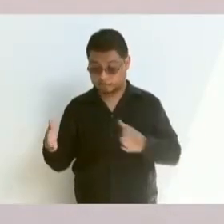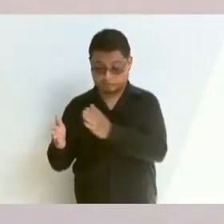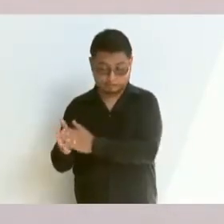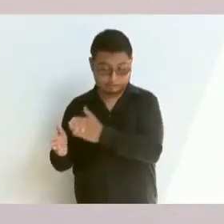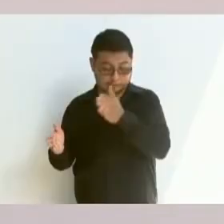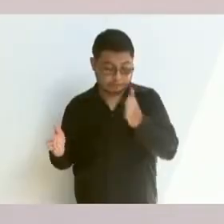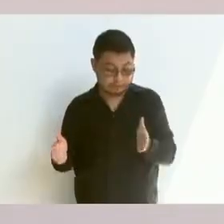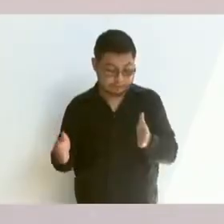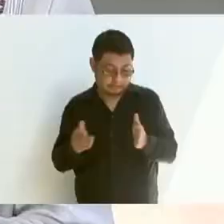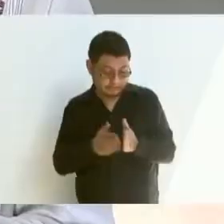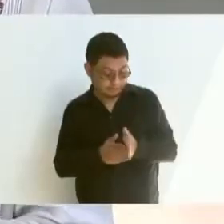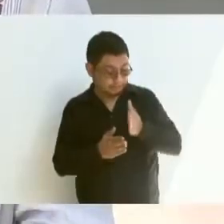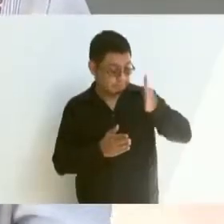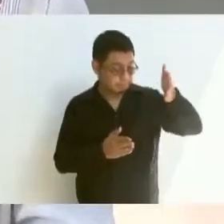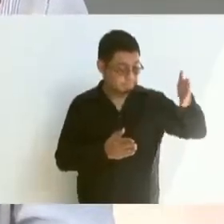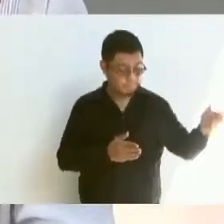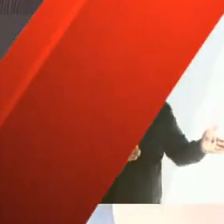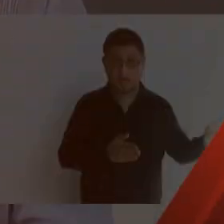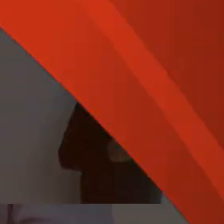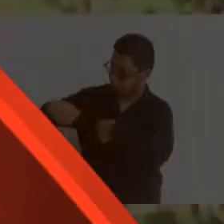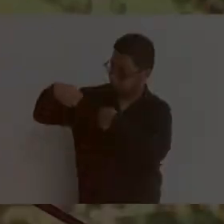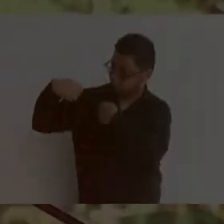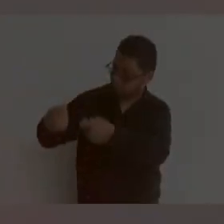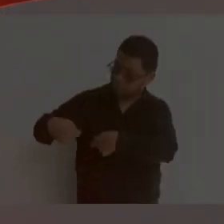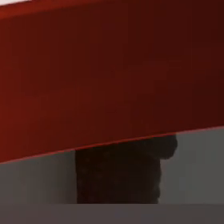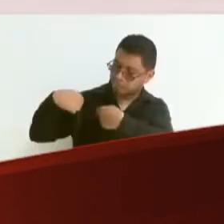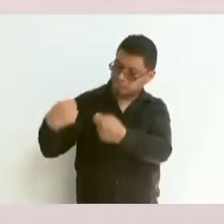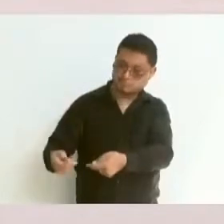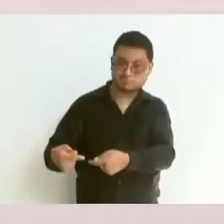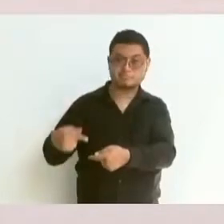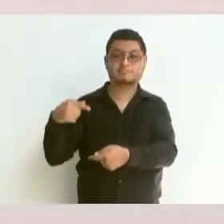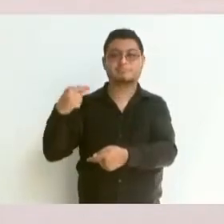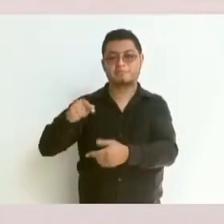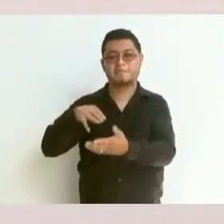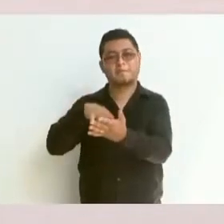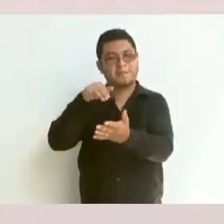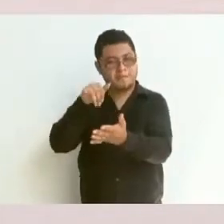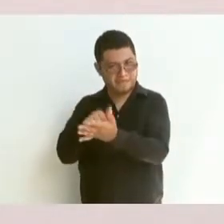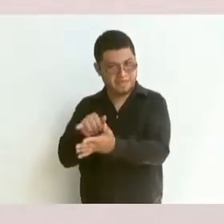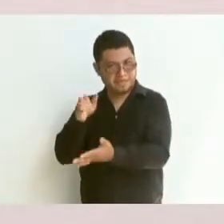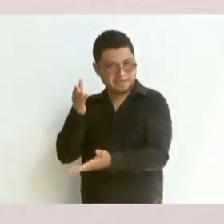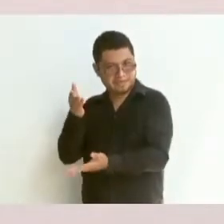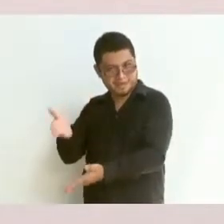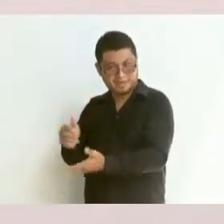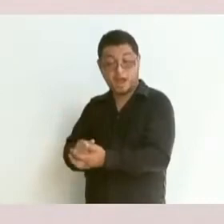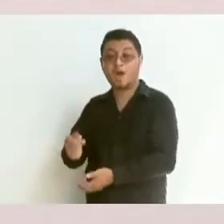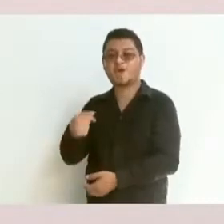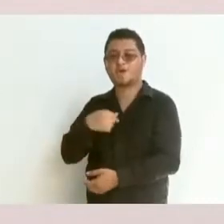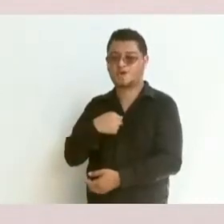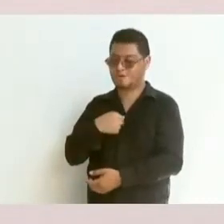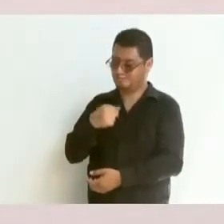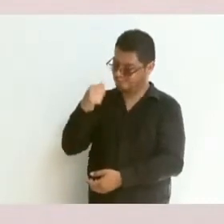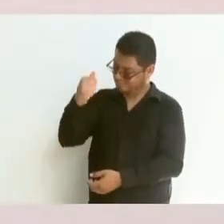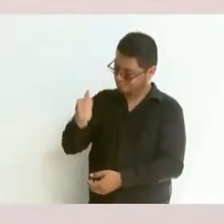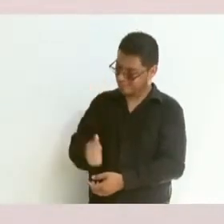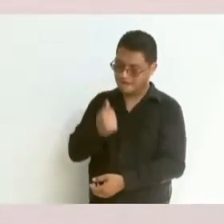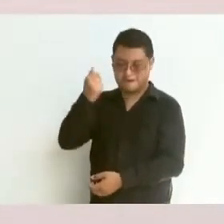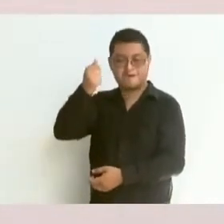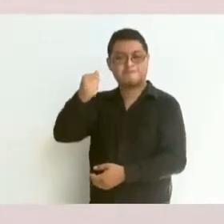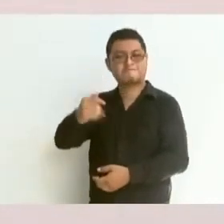trabajen los ingenieros militares. Por eso, celebro estar aquí.